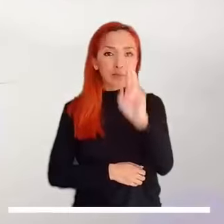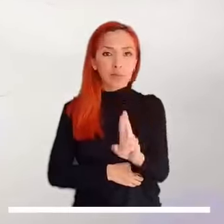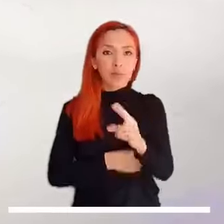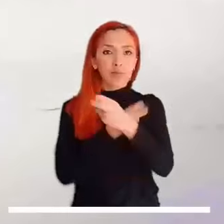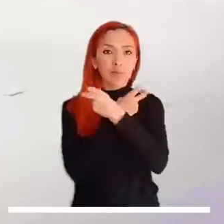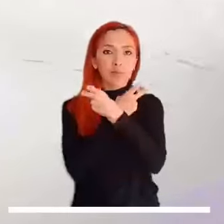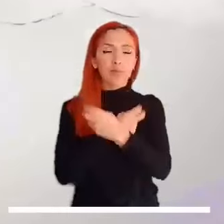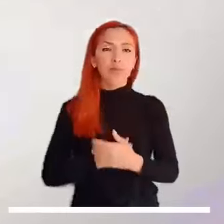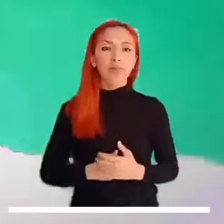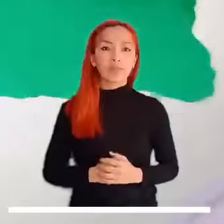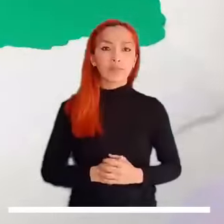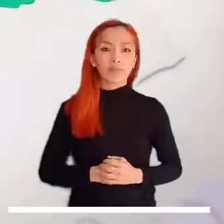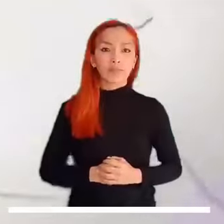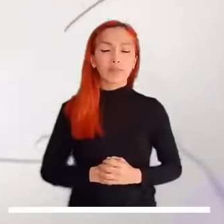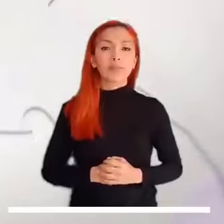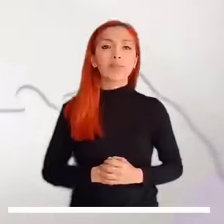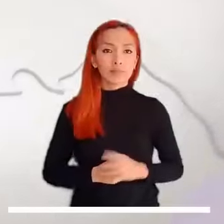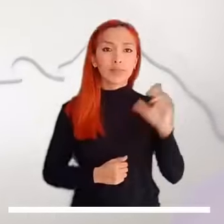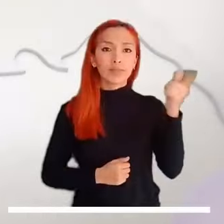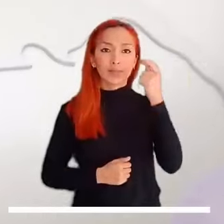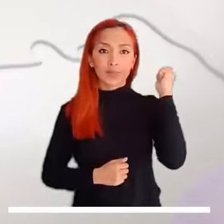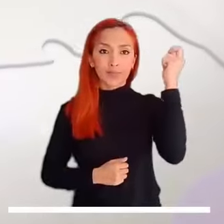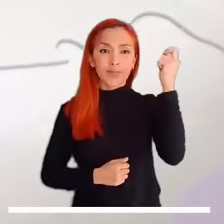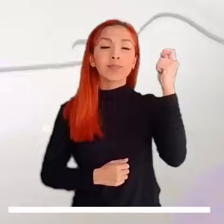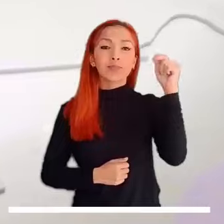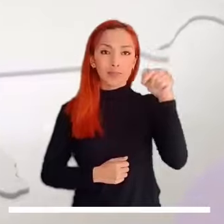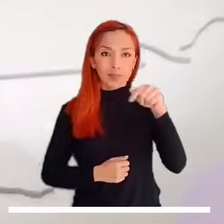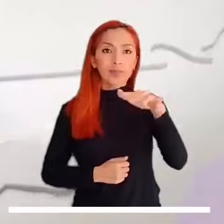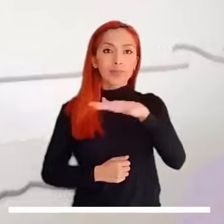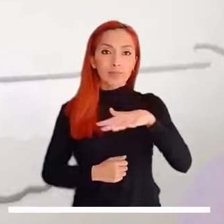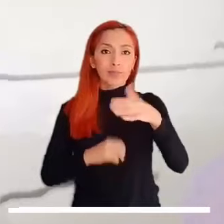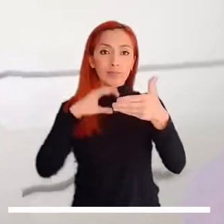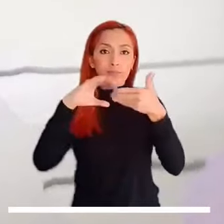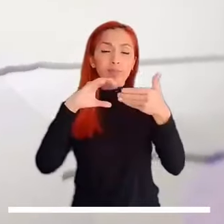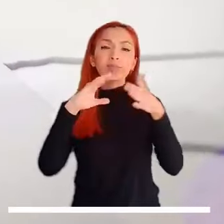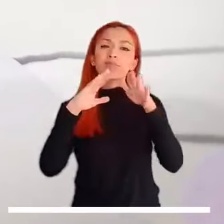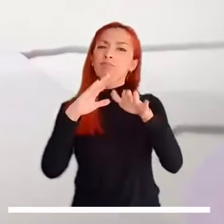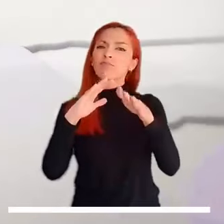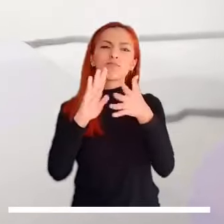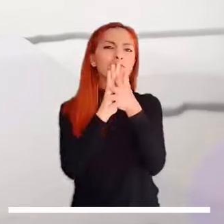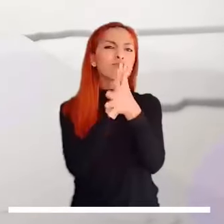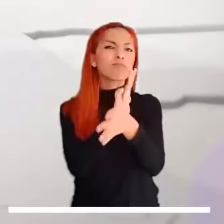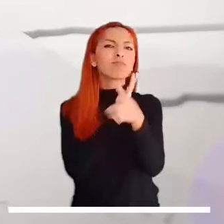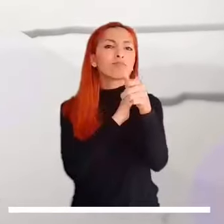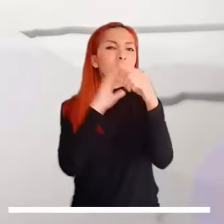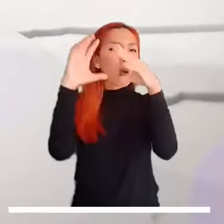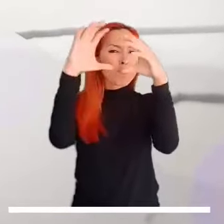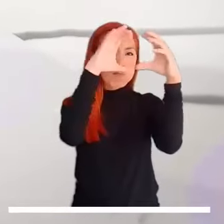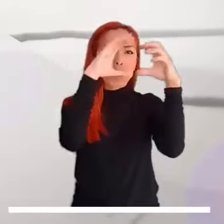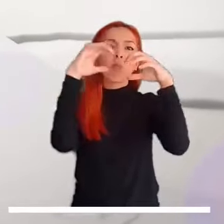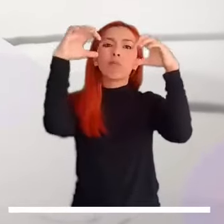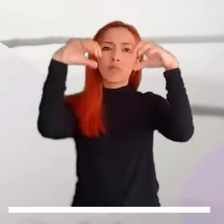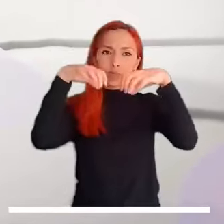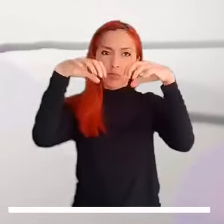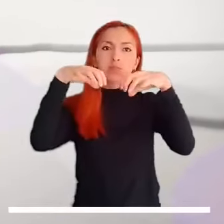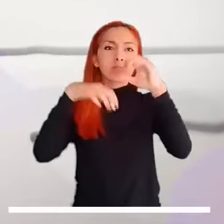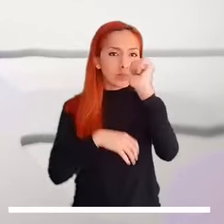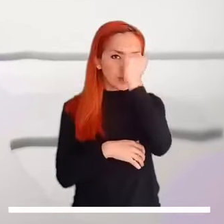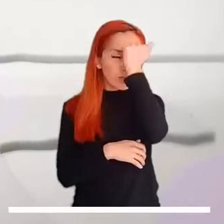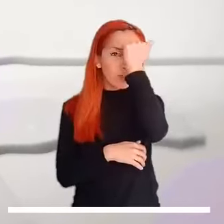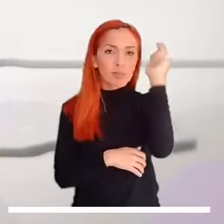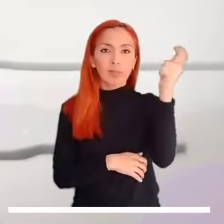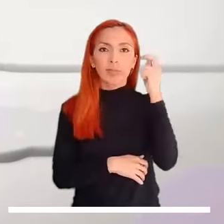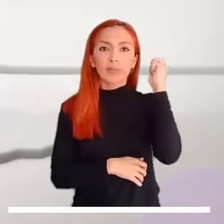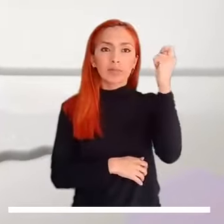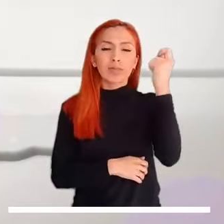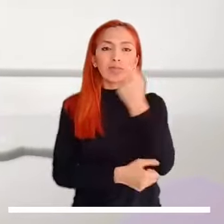Huila. En los llanos orientales los pronósticos plantean condiciones nubladas con lluvias significativas